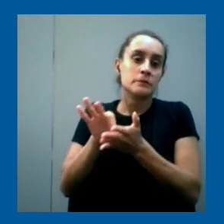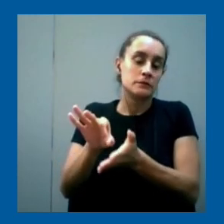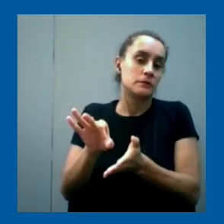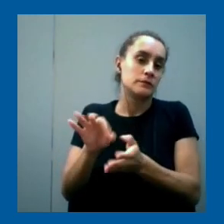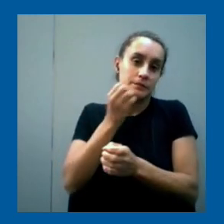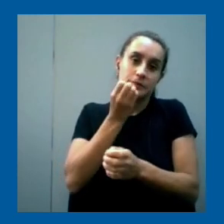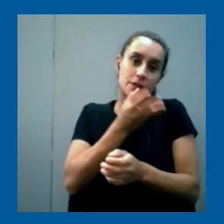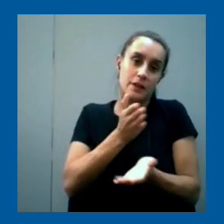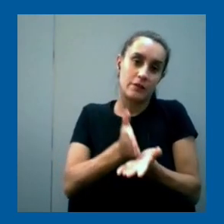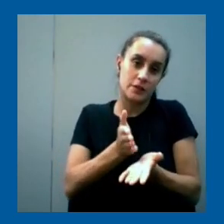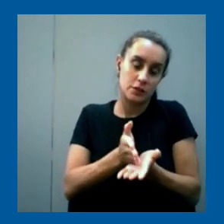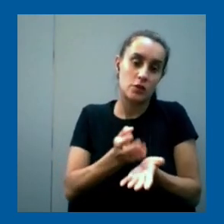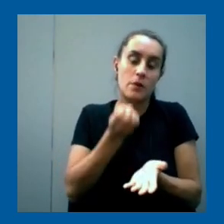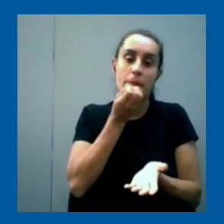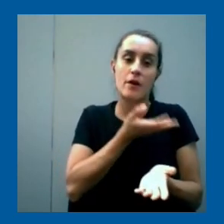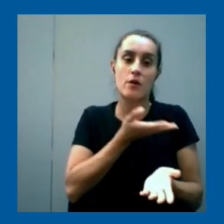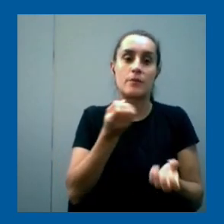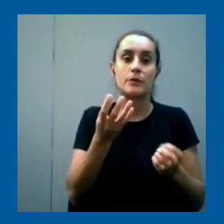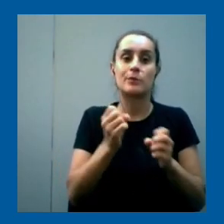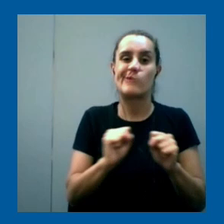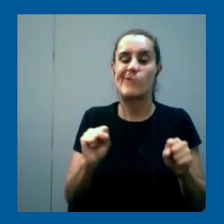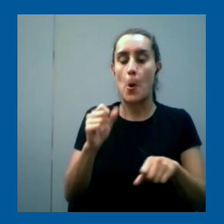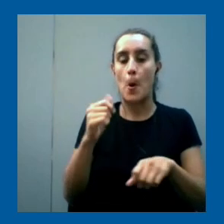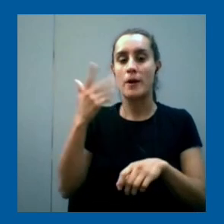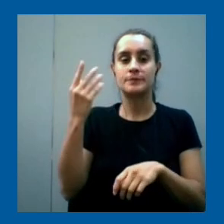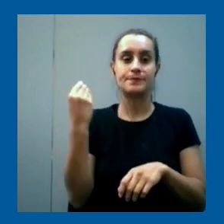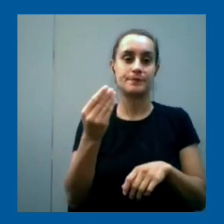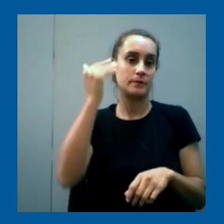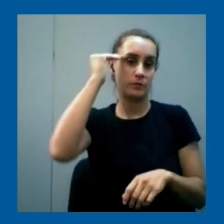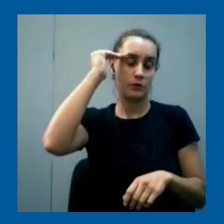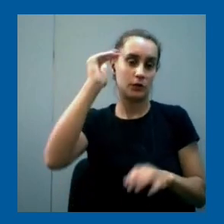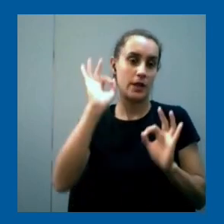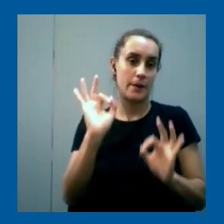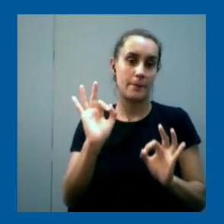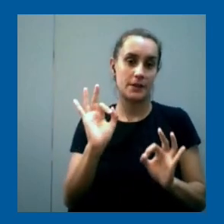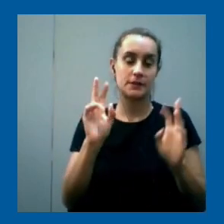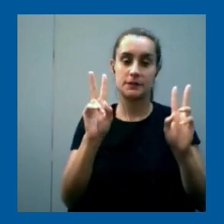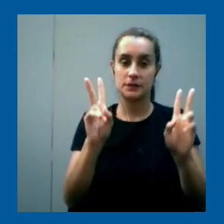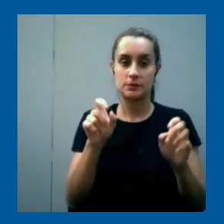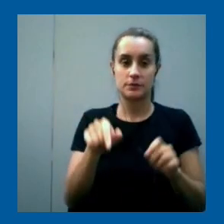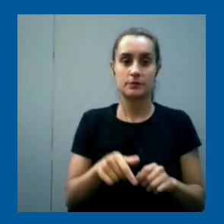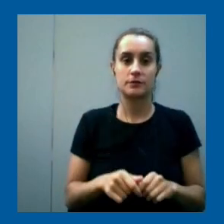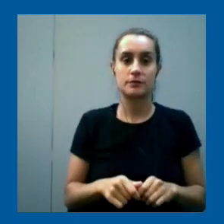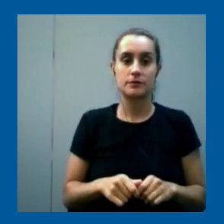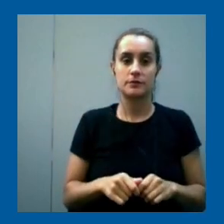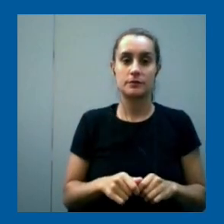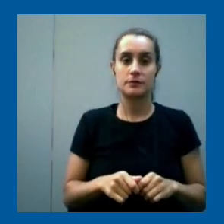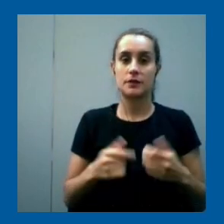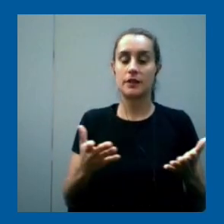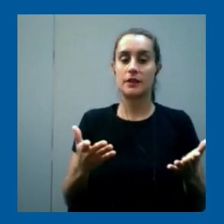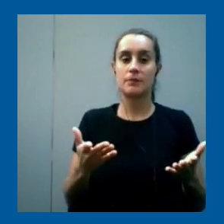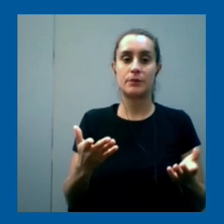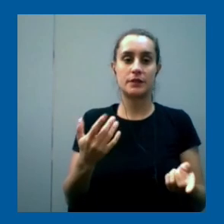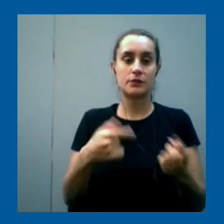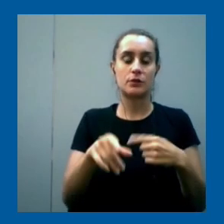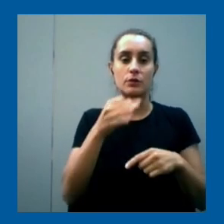permite formar docentes específicos con lo que es la ciencia de la computación pero bueno esos son temas que todavía no